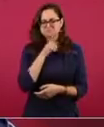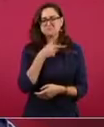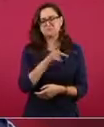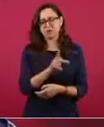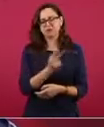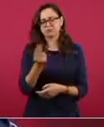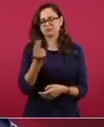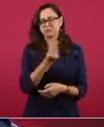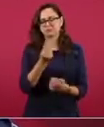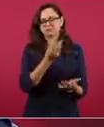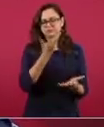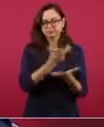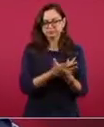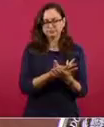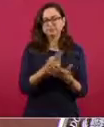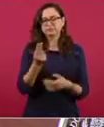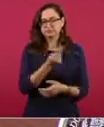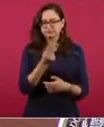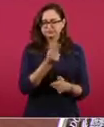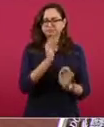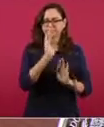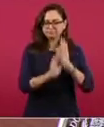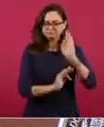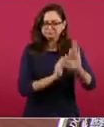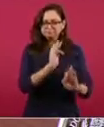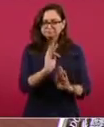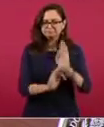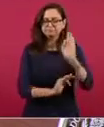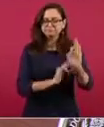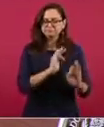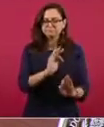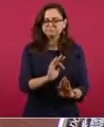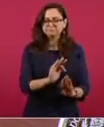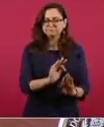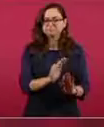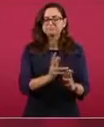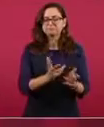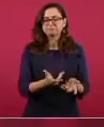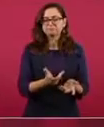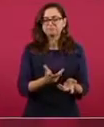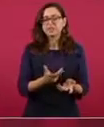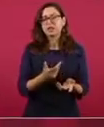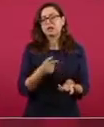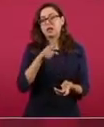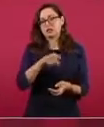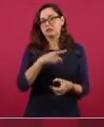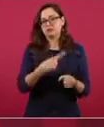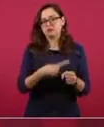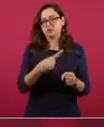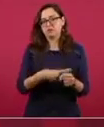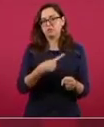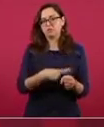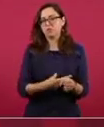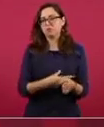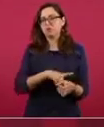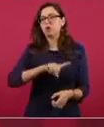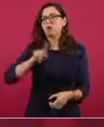atenderse y lo estaba dejando y